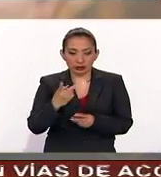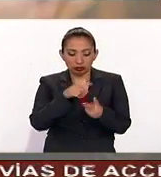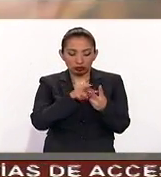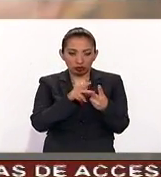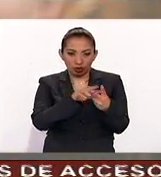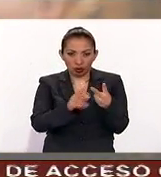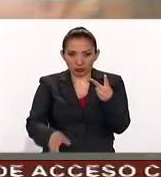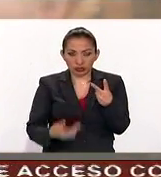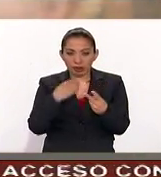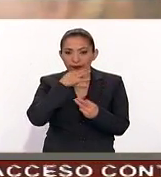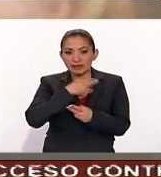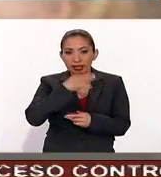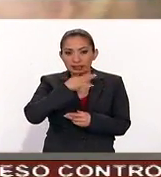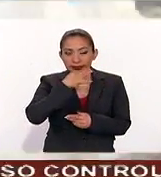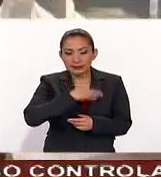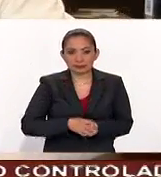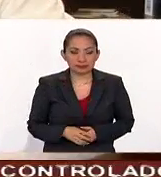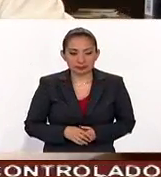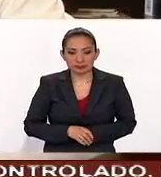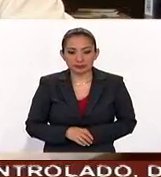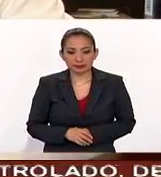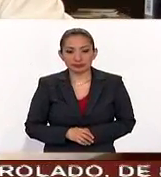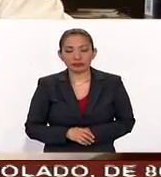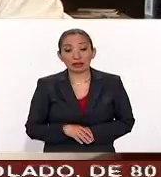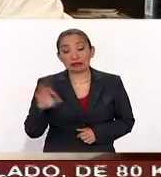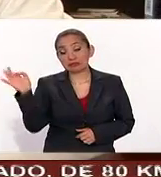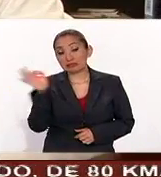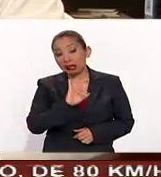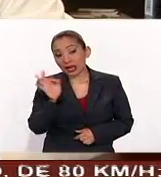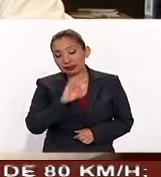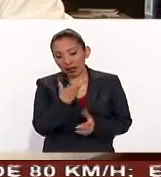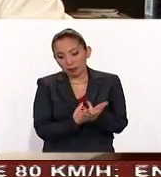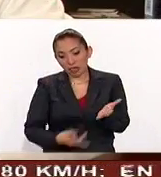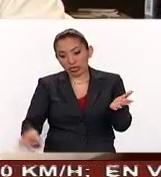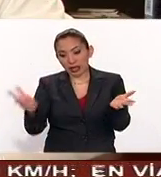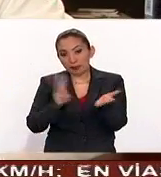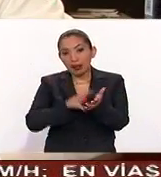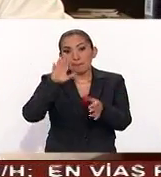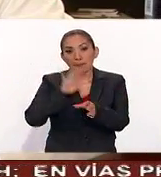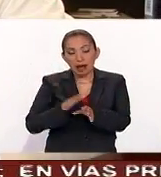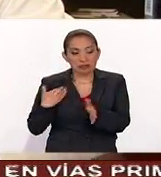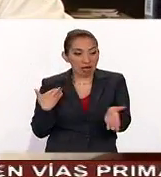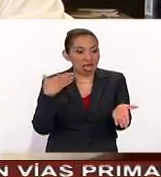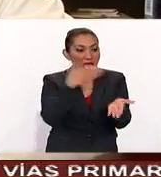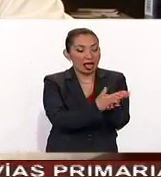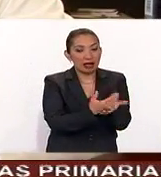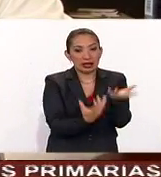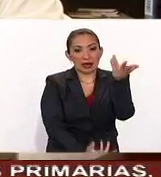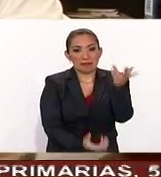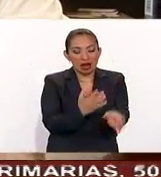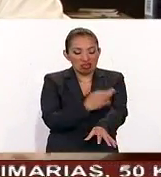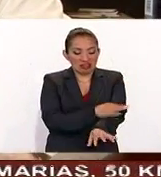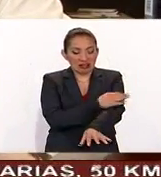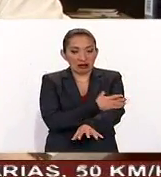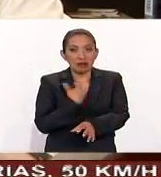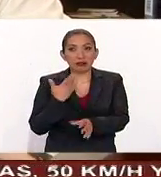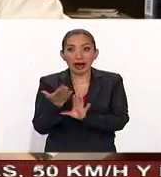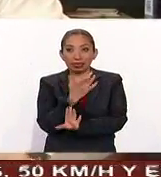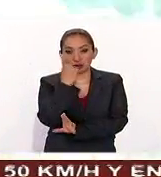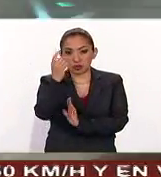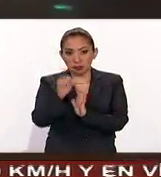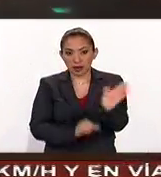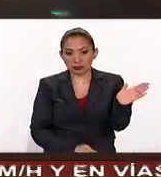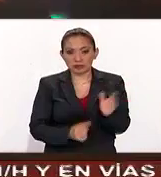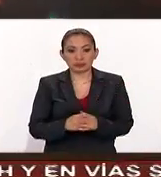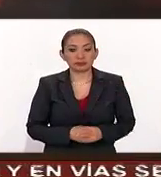en las fiestas decembrinas. Probablemente se triplica la cantidad de pacientes quemados que normalmente veríamos en un mes.